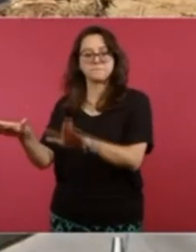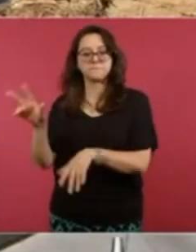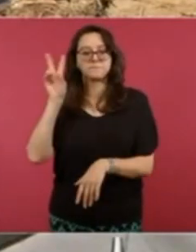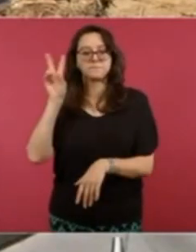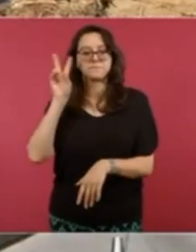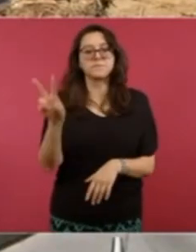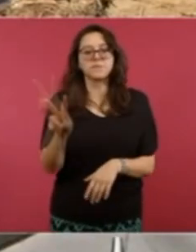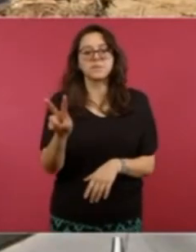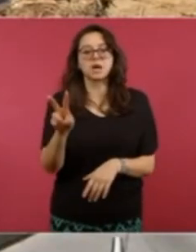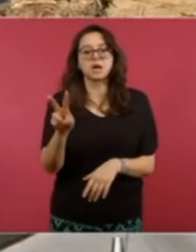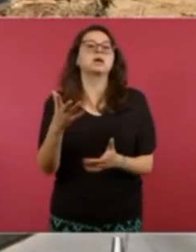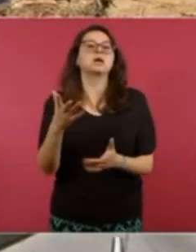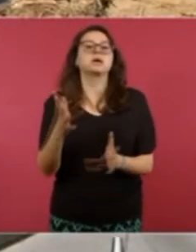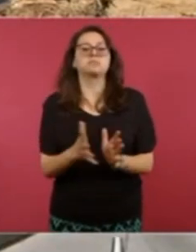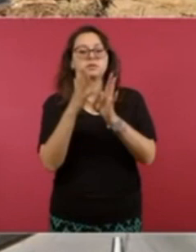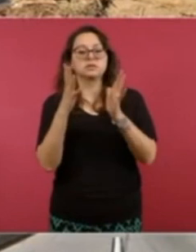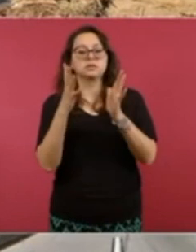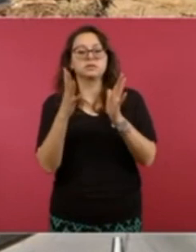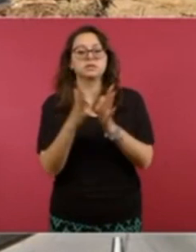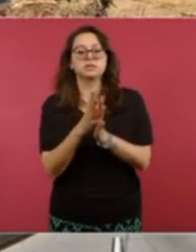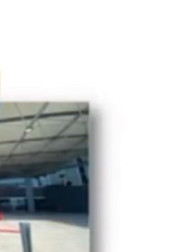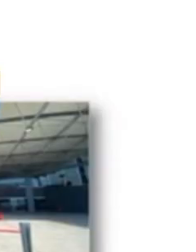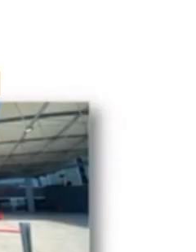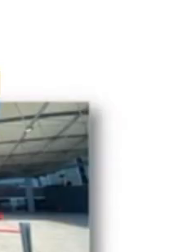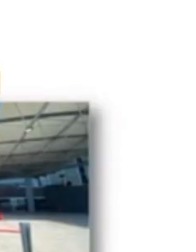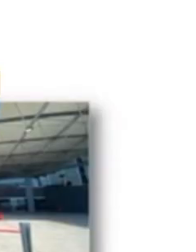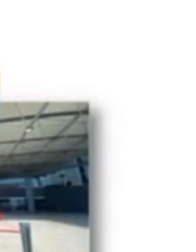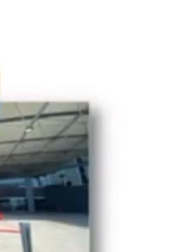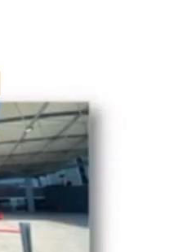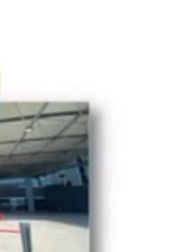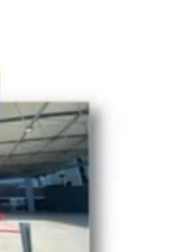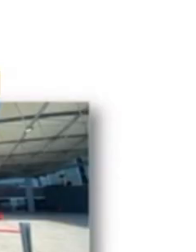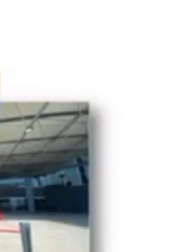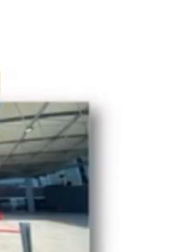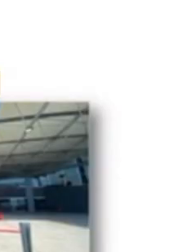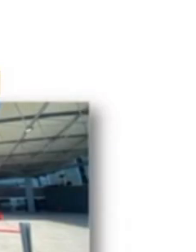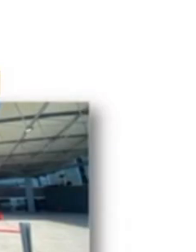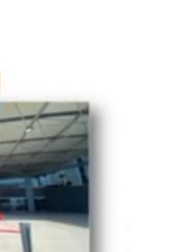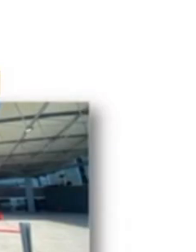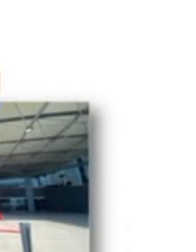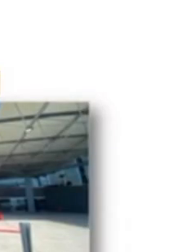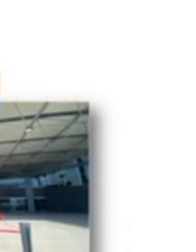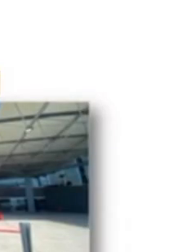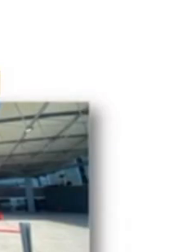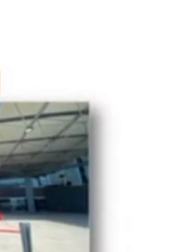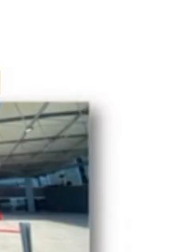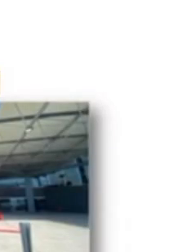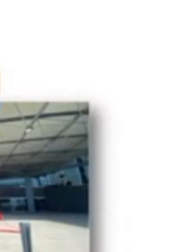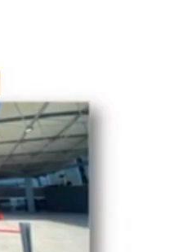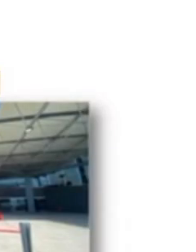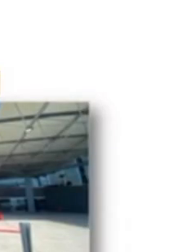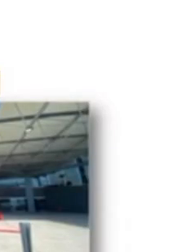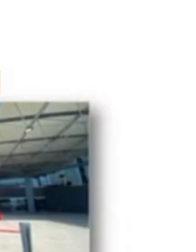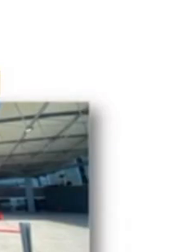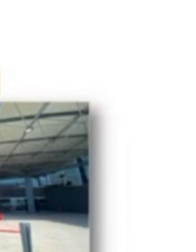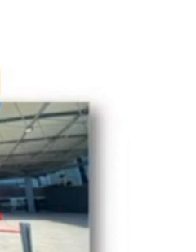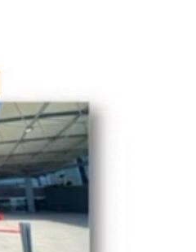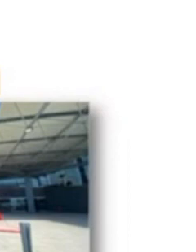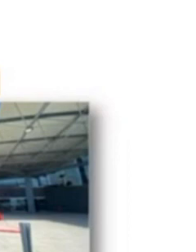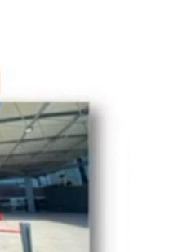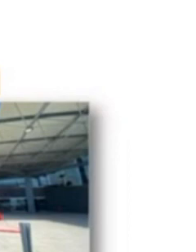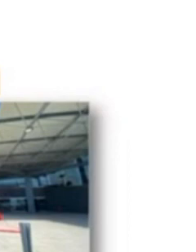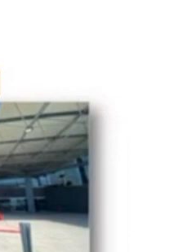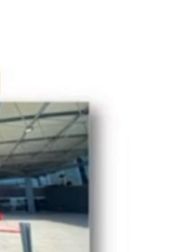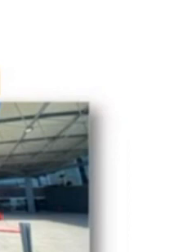para albergar grandes eventos como el Tianguis Turístico y la Convención Bancaria 2024, resaltando el compromiso